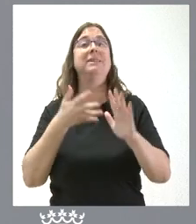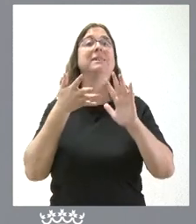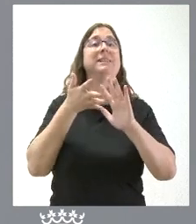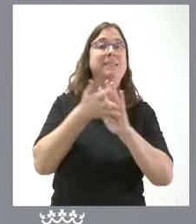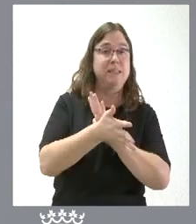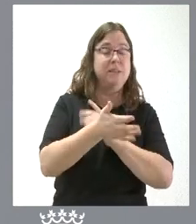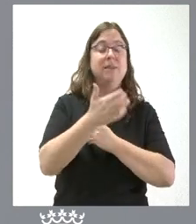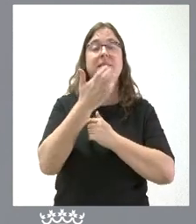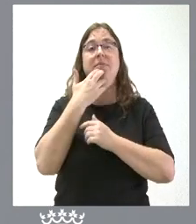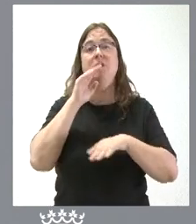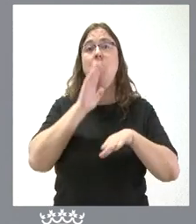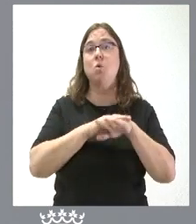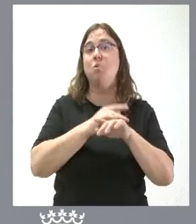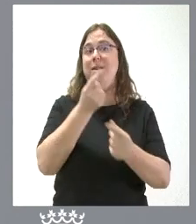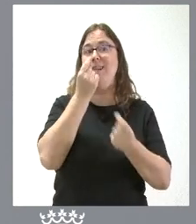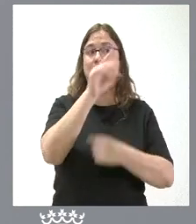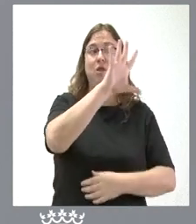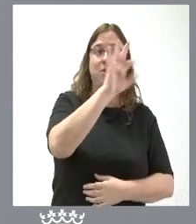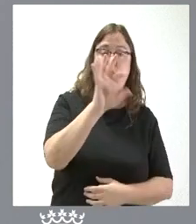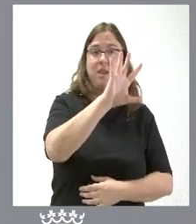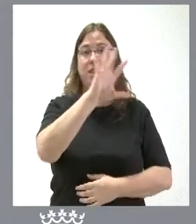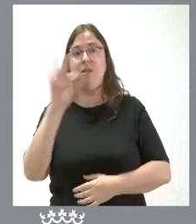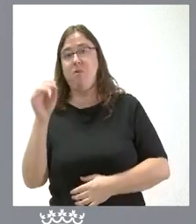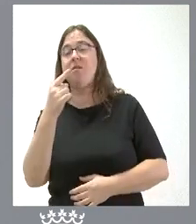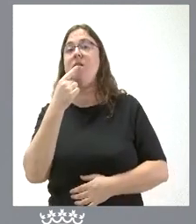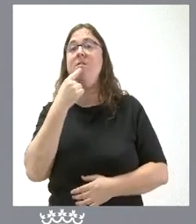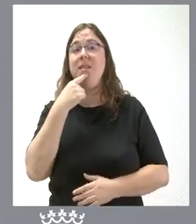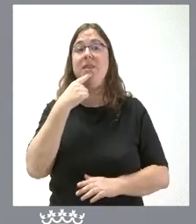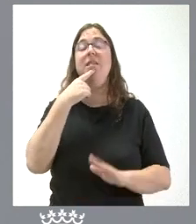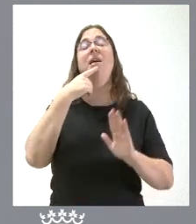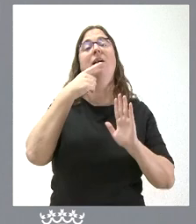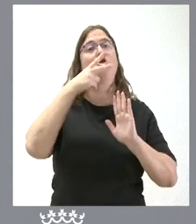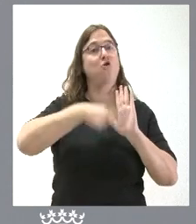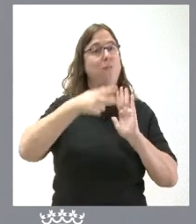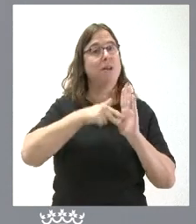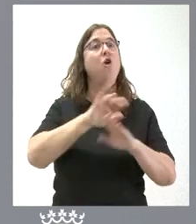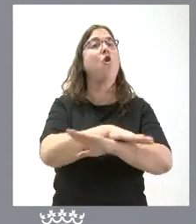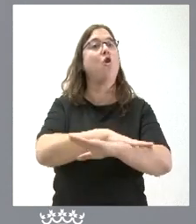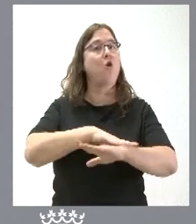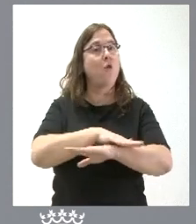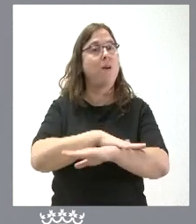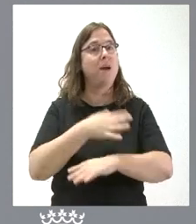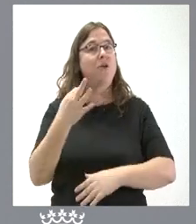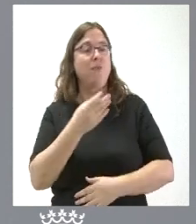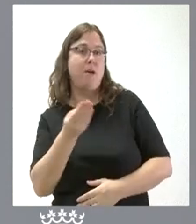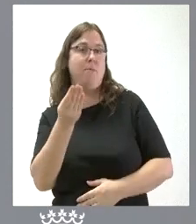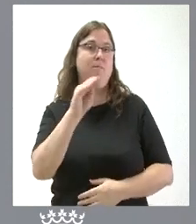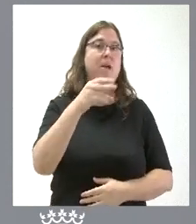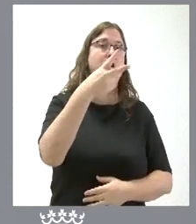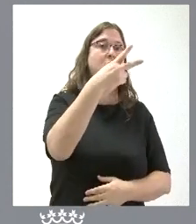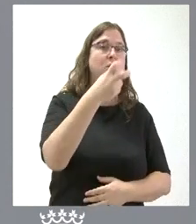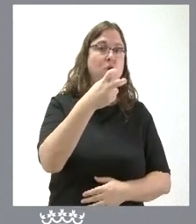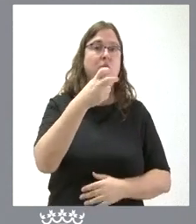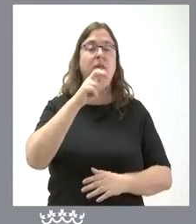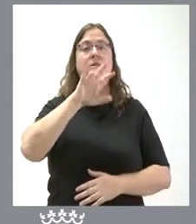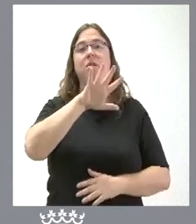este criterio de 50-50 que es el que establece la normativa en materia de dependencia el Gobierno tendría que añadir 256 millones de euros adicionales para